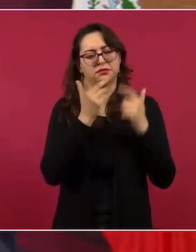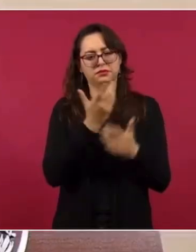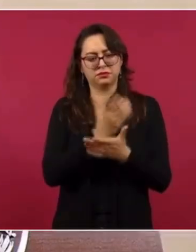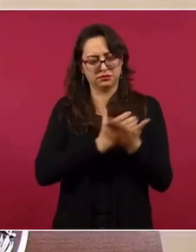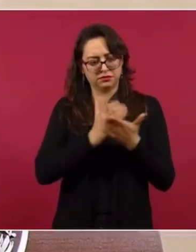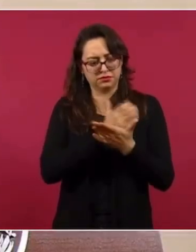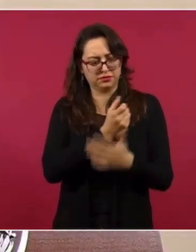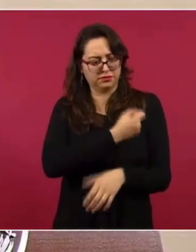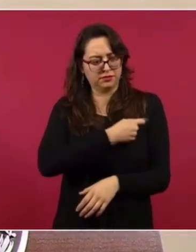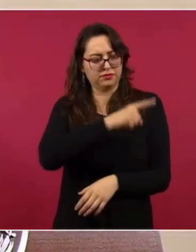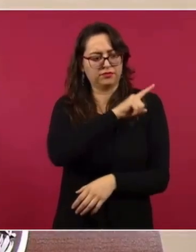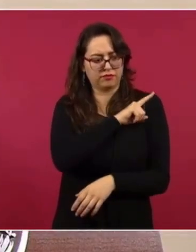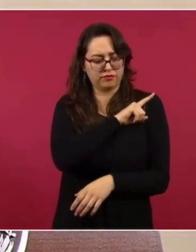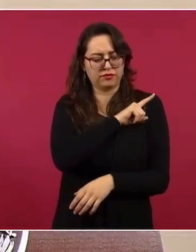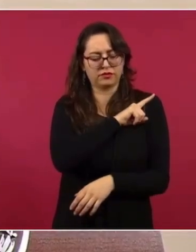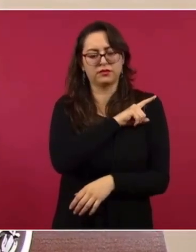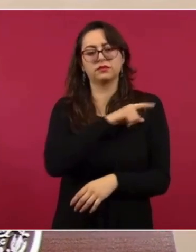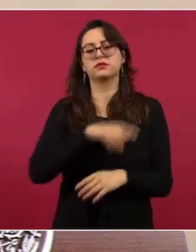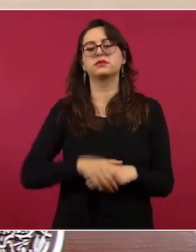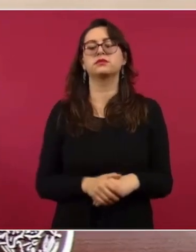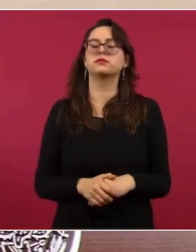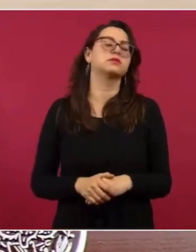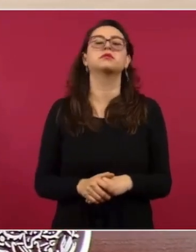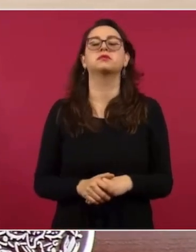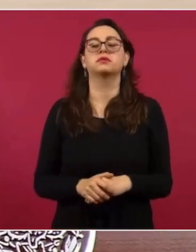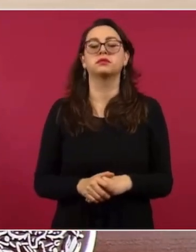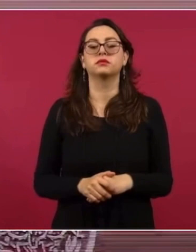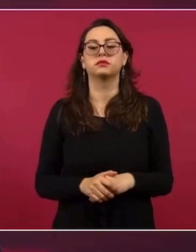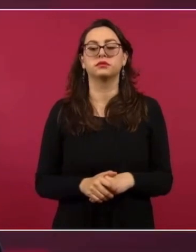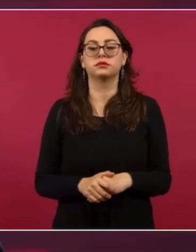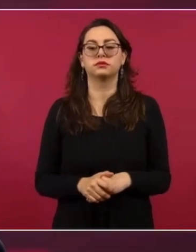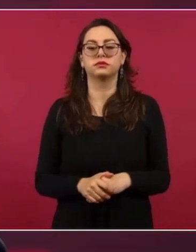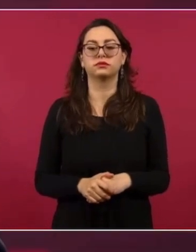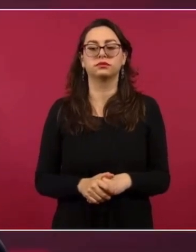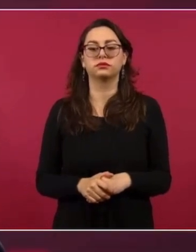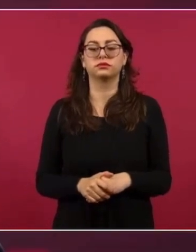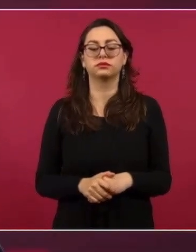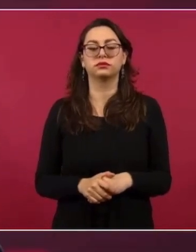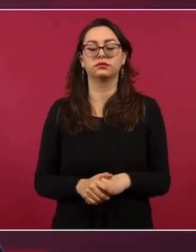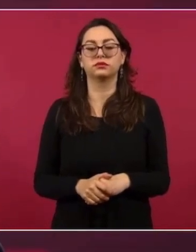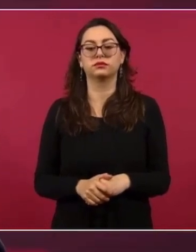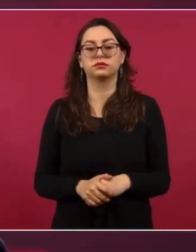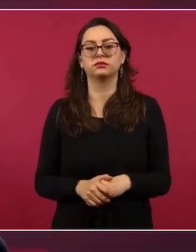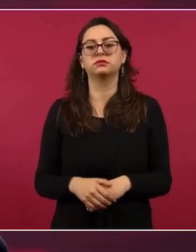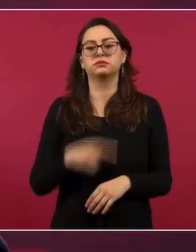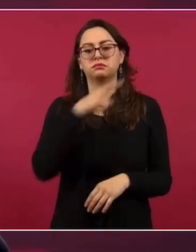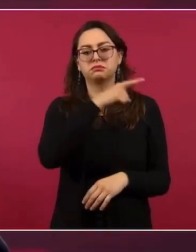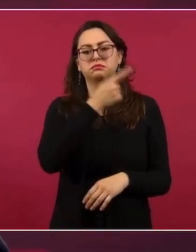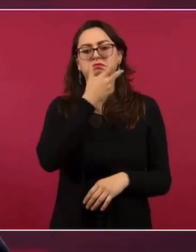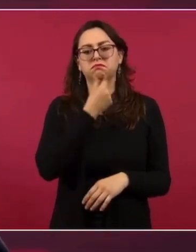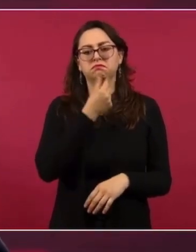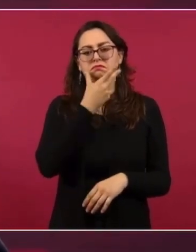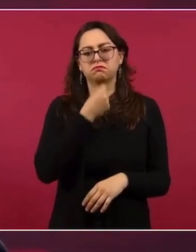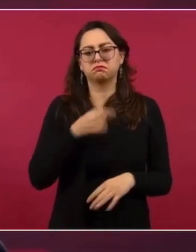Un hombre tolerante,